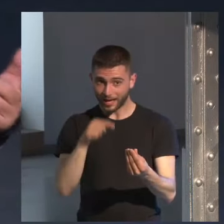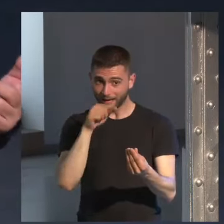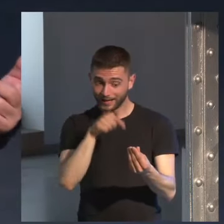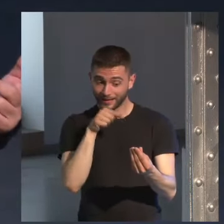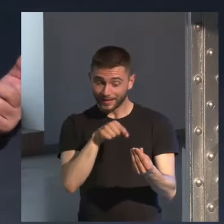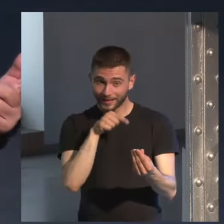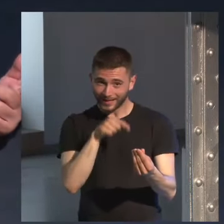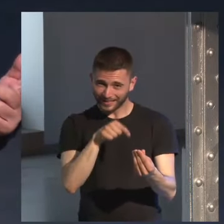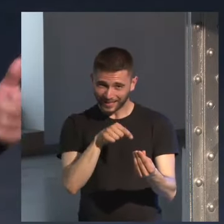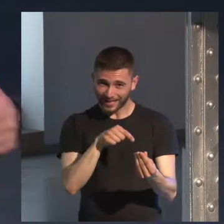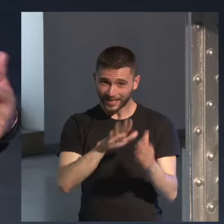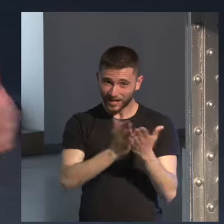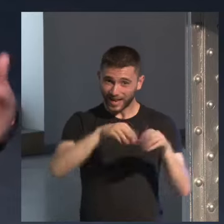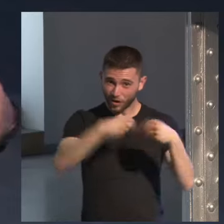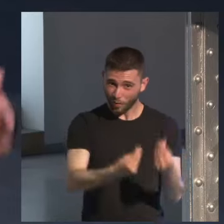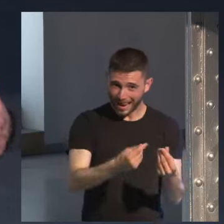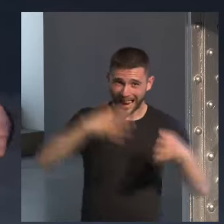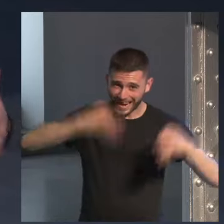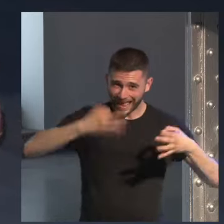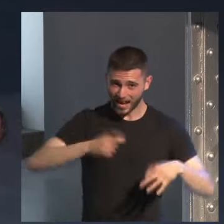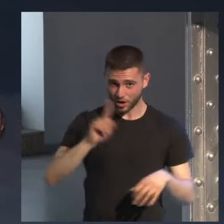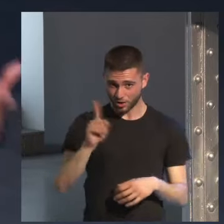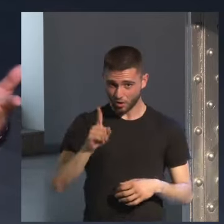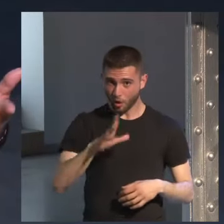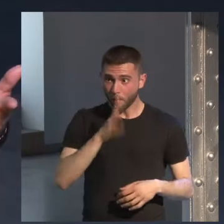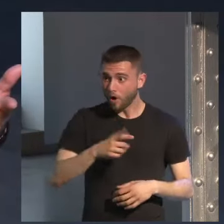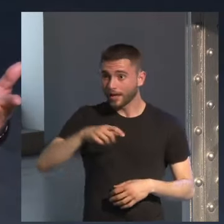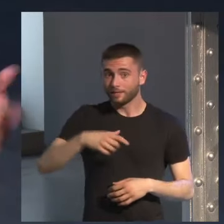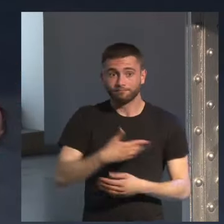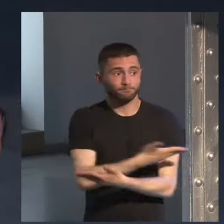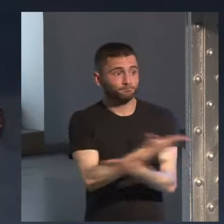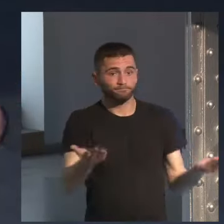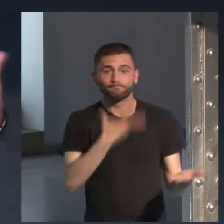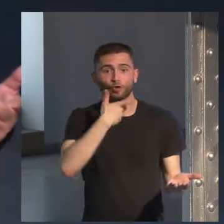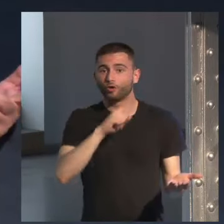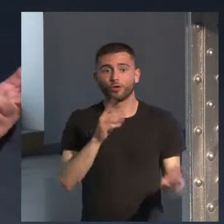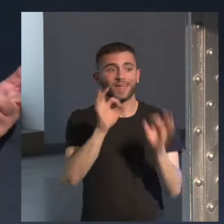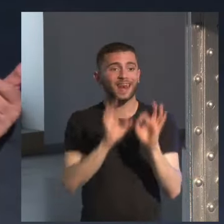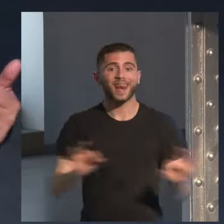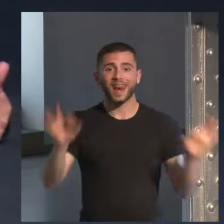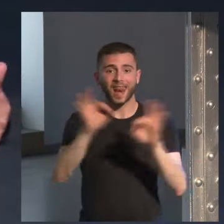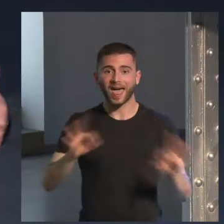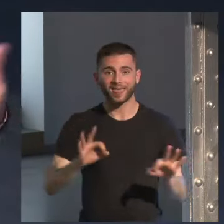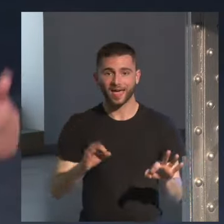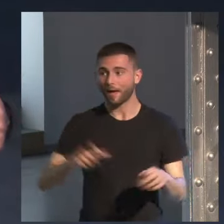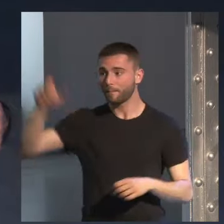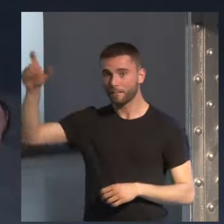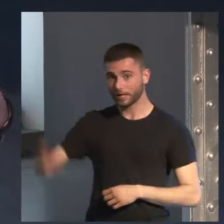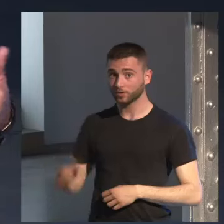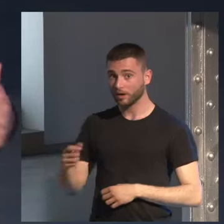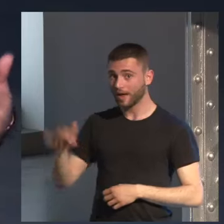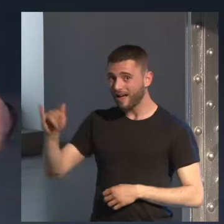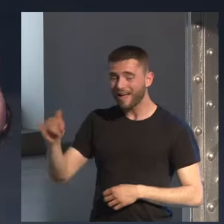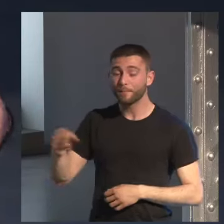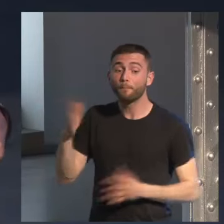real porque el Ramón Mercader real no lo conoce nadie es imposible escribir sobre ese personaje pero es